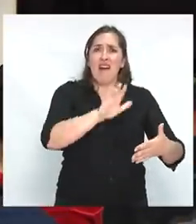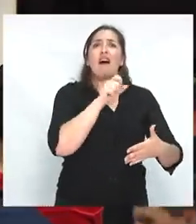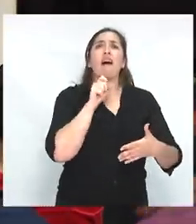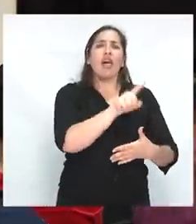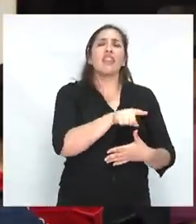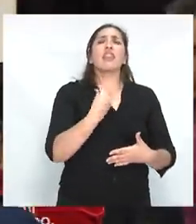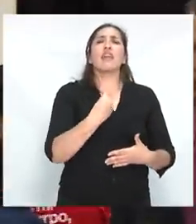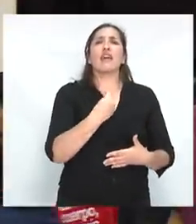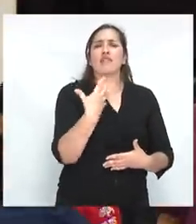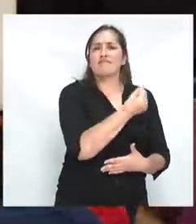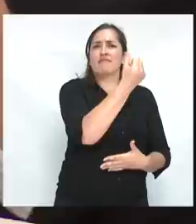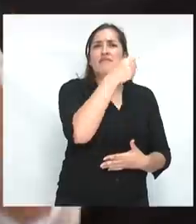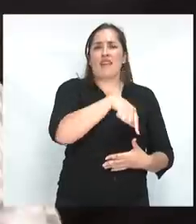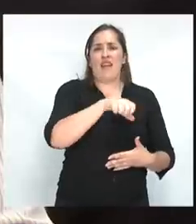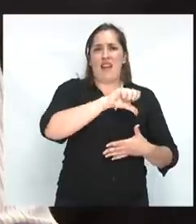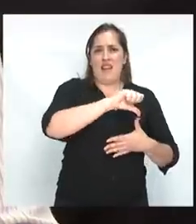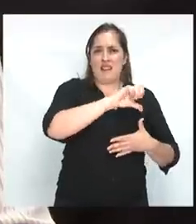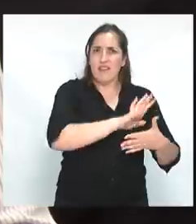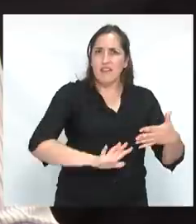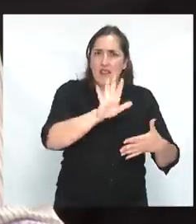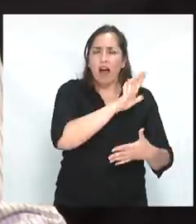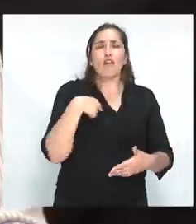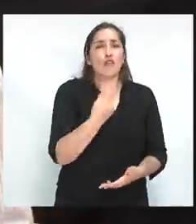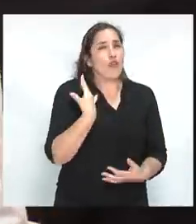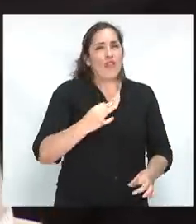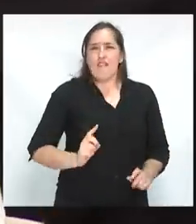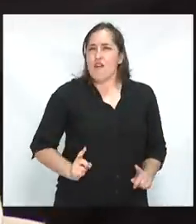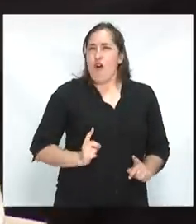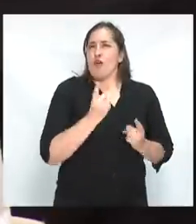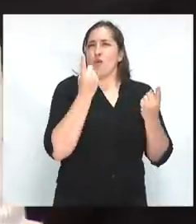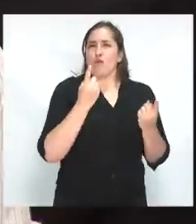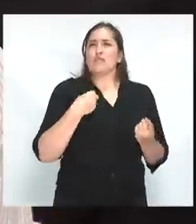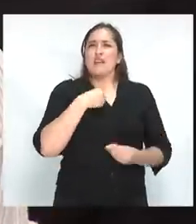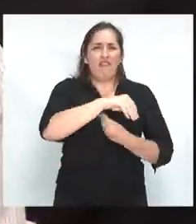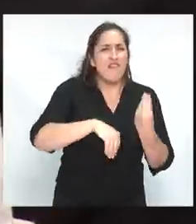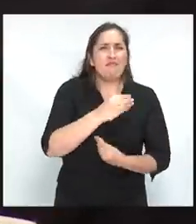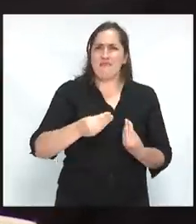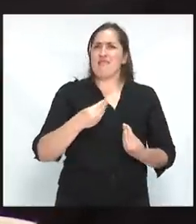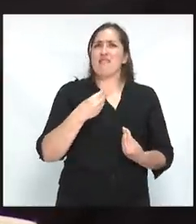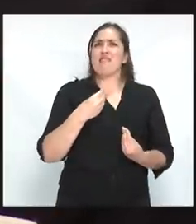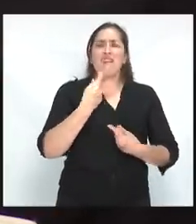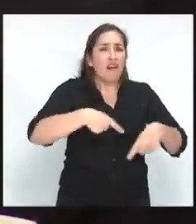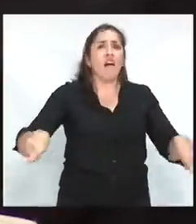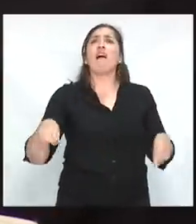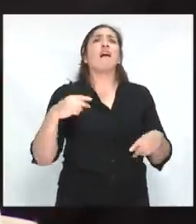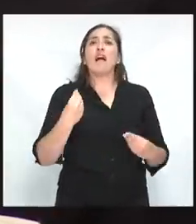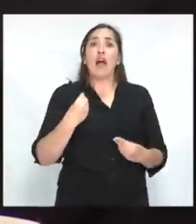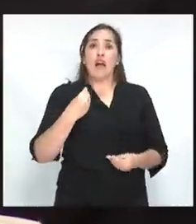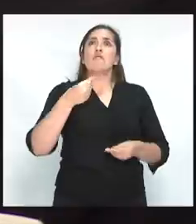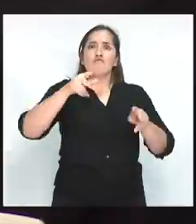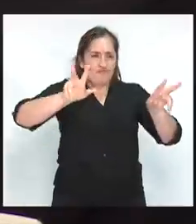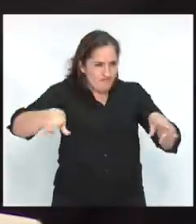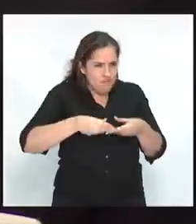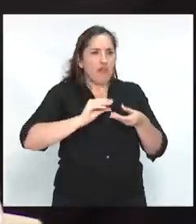con el vecino, con nuestros familiares y con la vida, la redistribución de la riqueza. En América